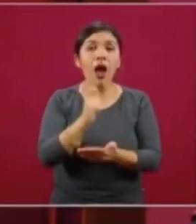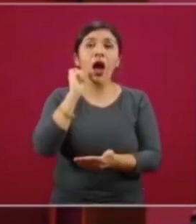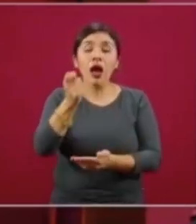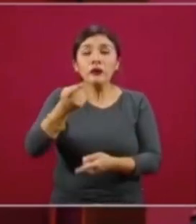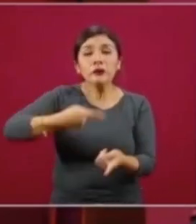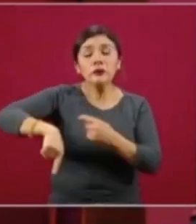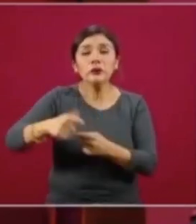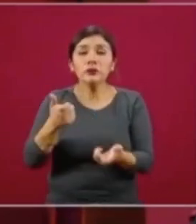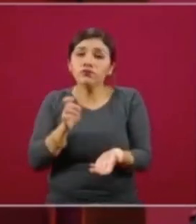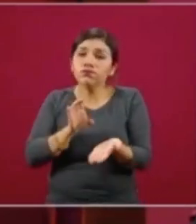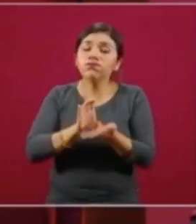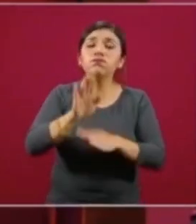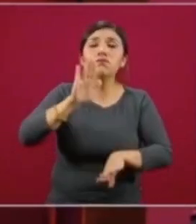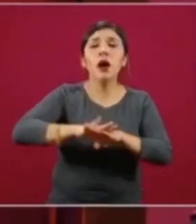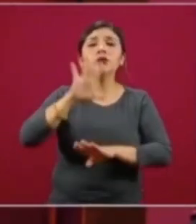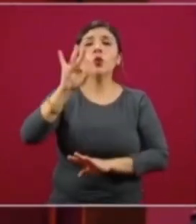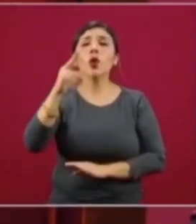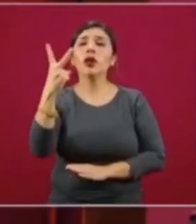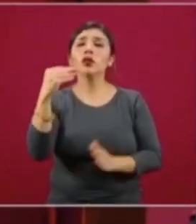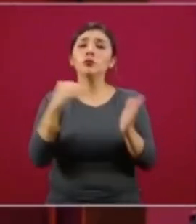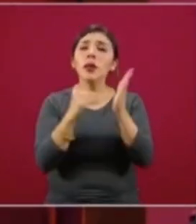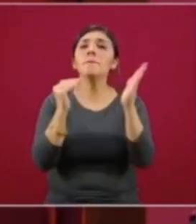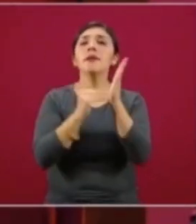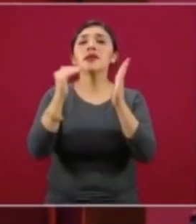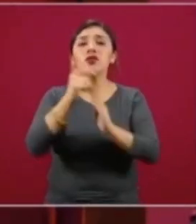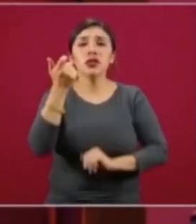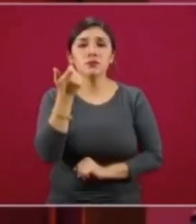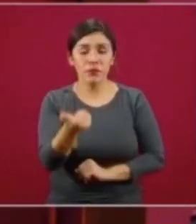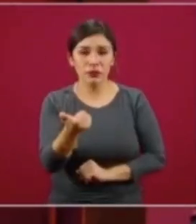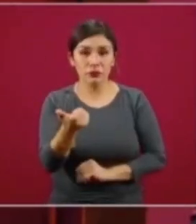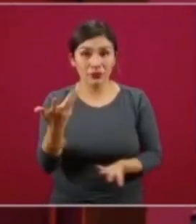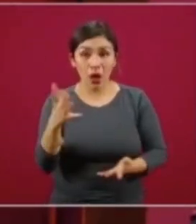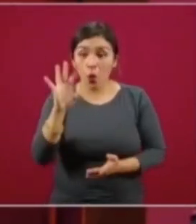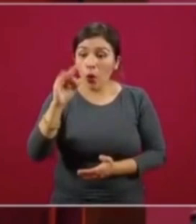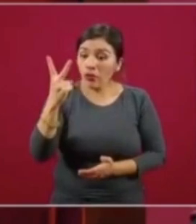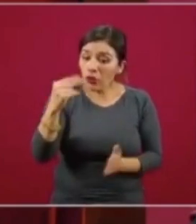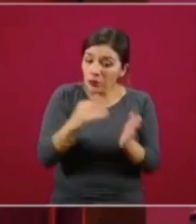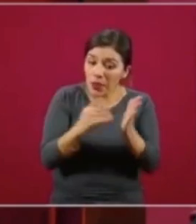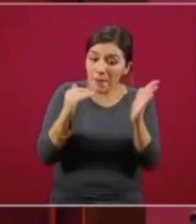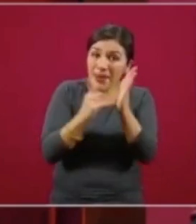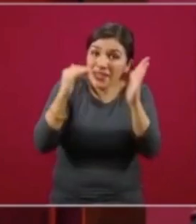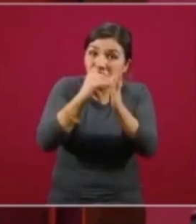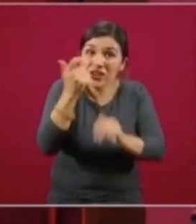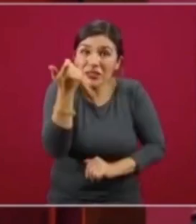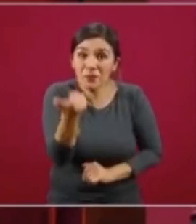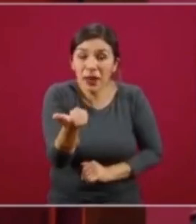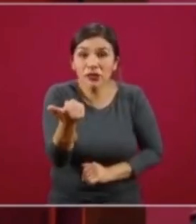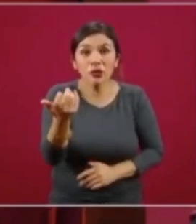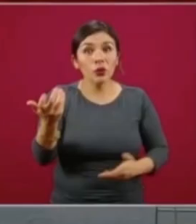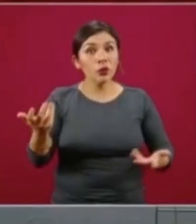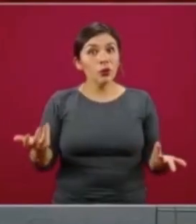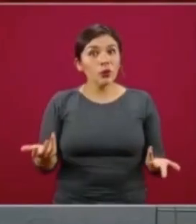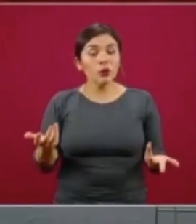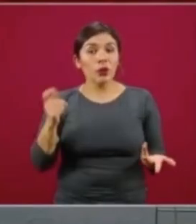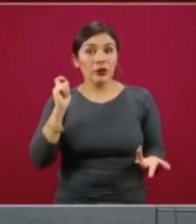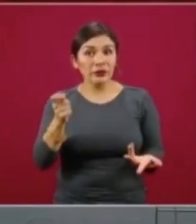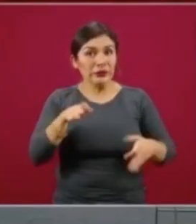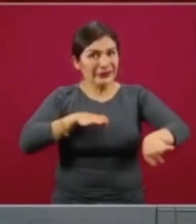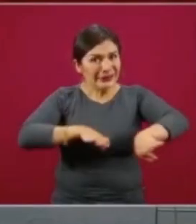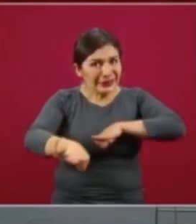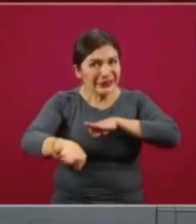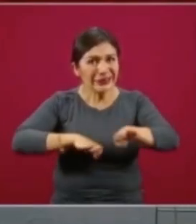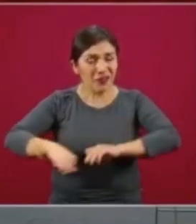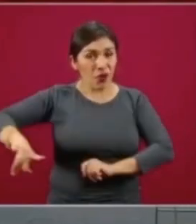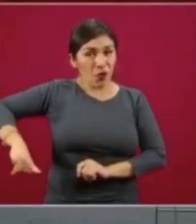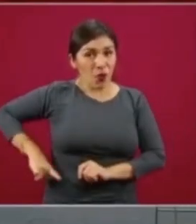social de 42 mil millones de pesos. Y decir 42 mil millones de pesos en el trabajo